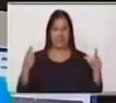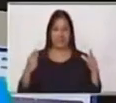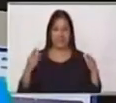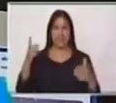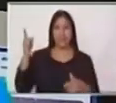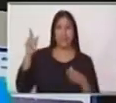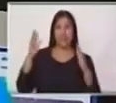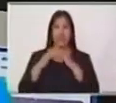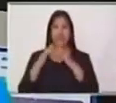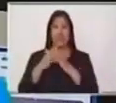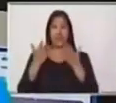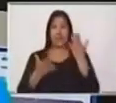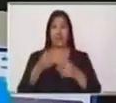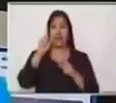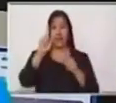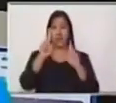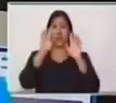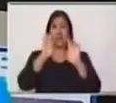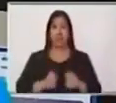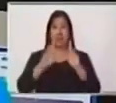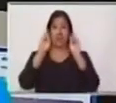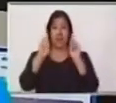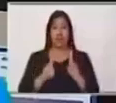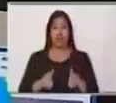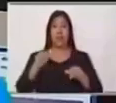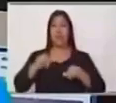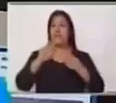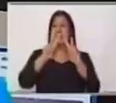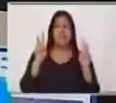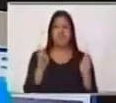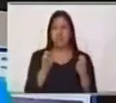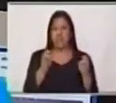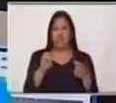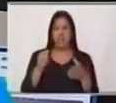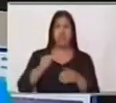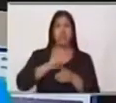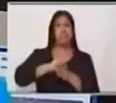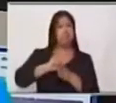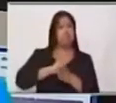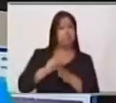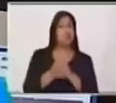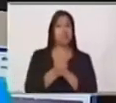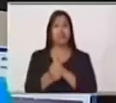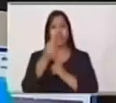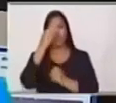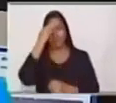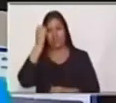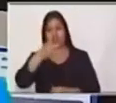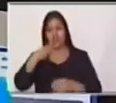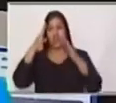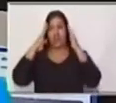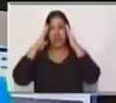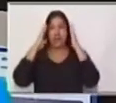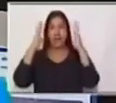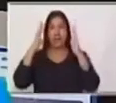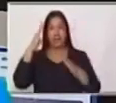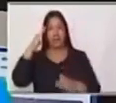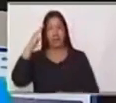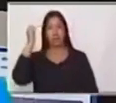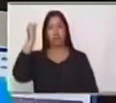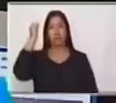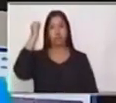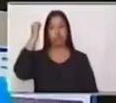discapacidad, este tema les ayudará a ejercitar habilidades y destrezas como la atención y la memoria.